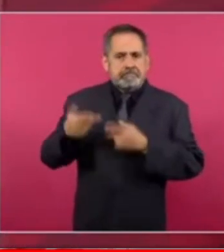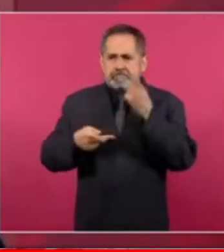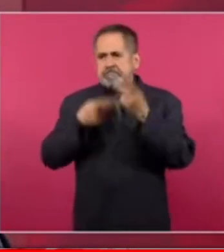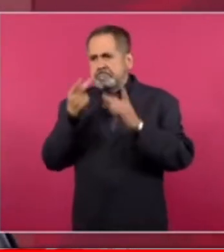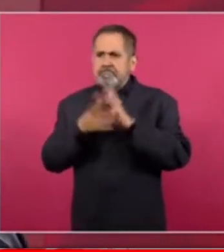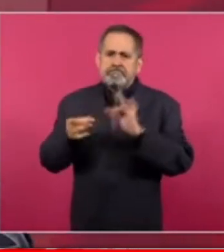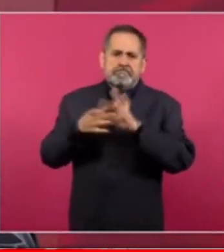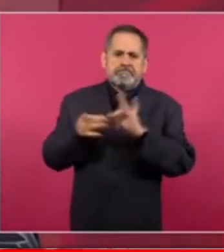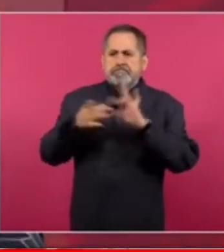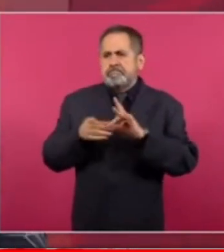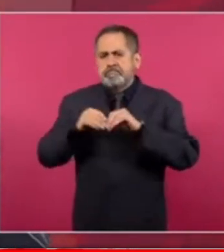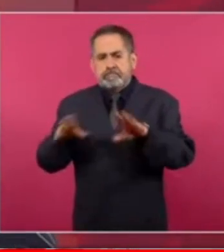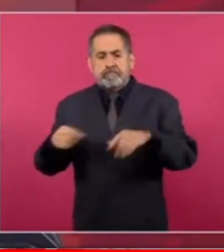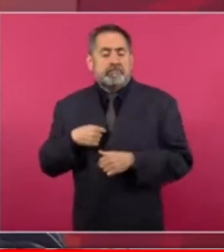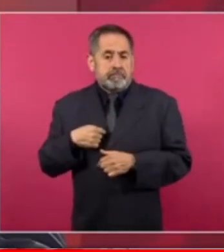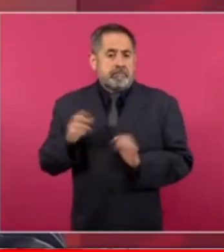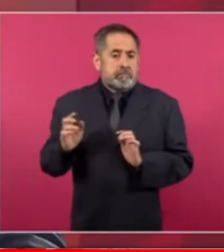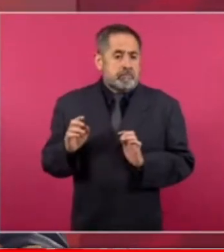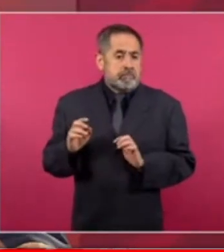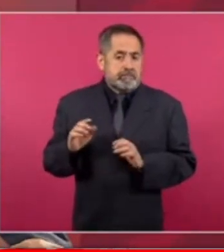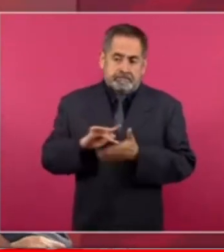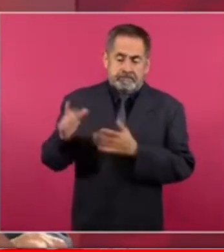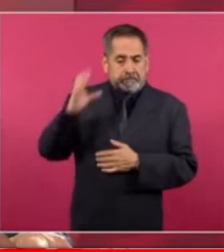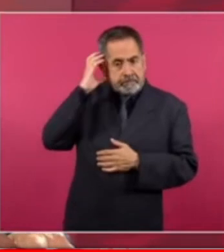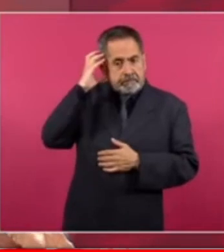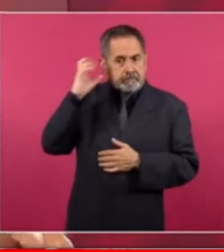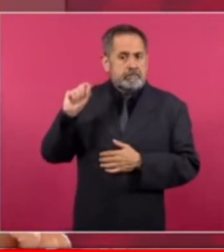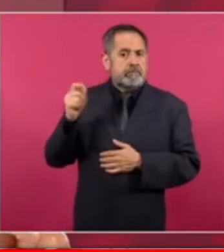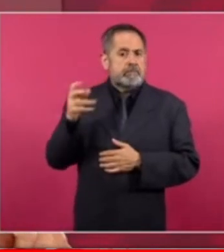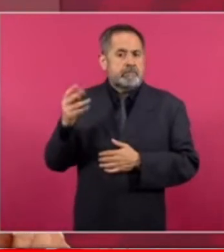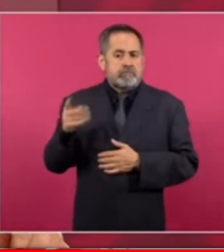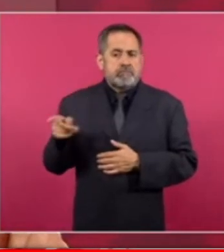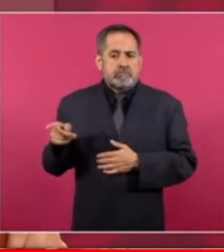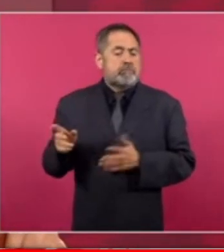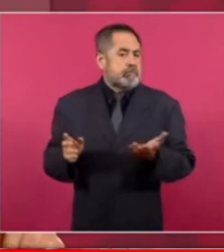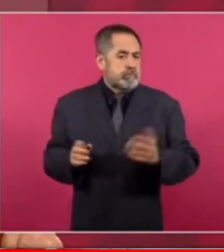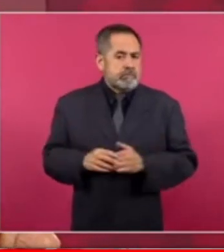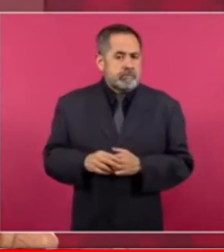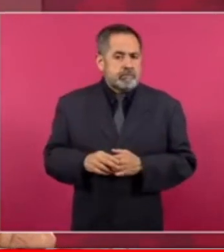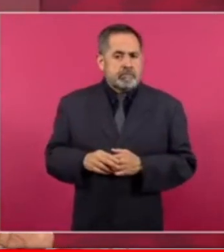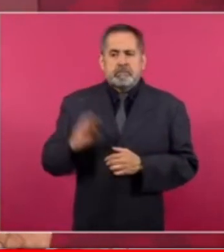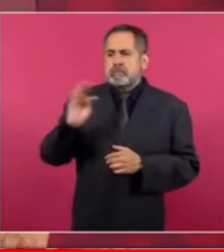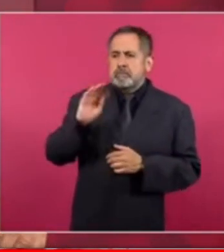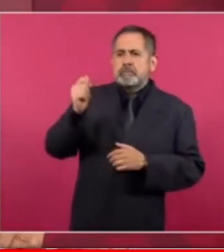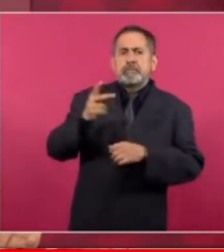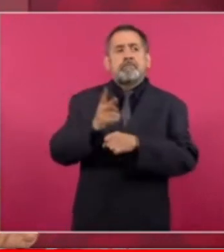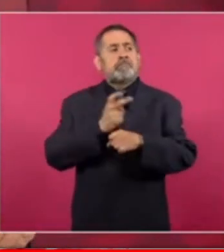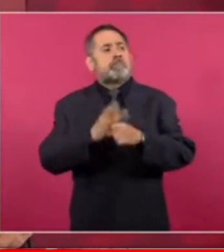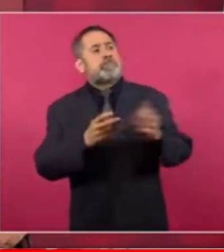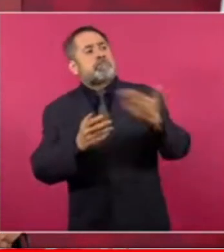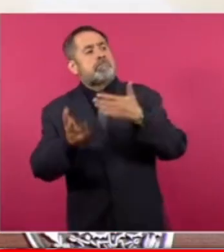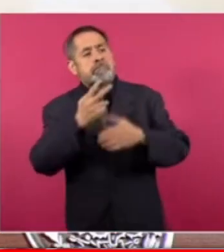sino me abrí el micrófono para hacer una convocatoria al Zócalo